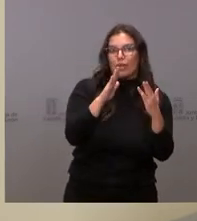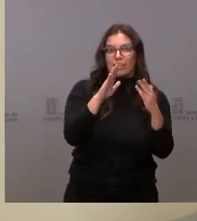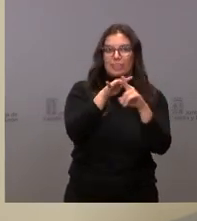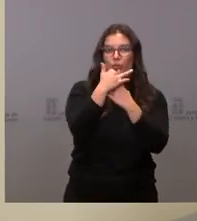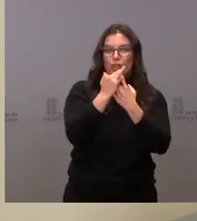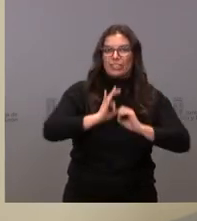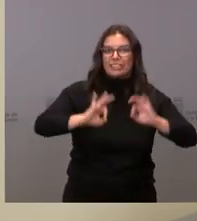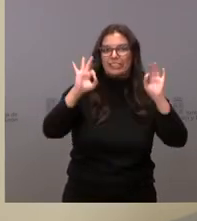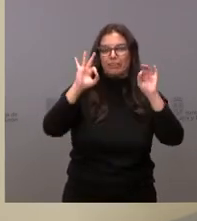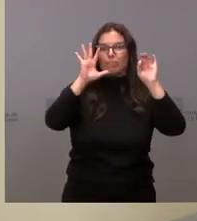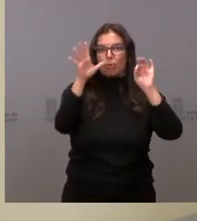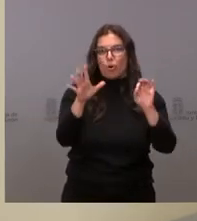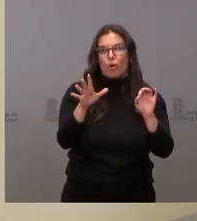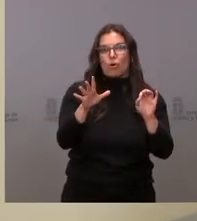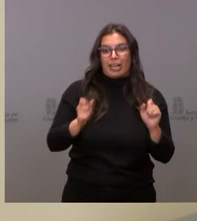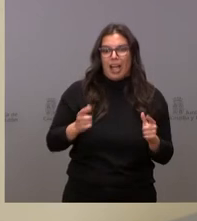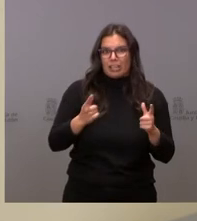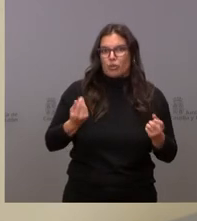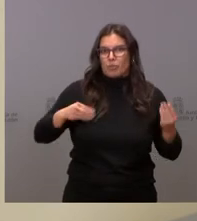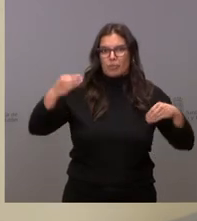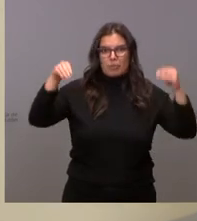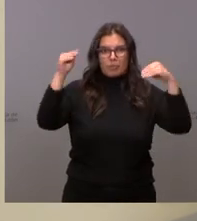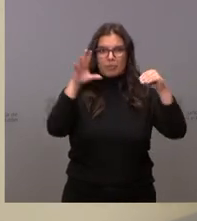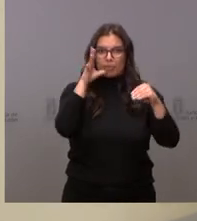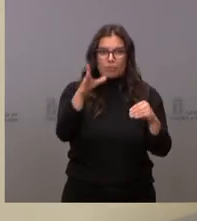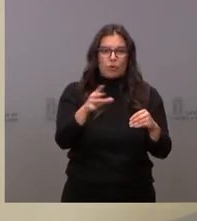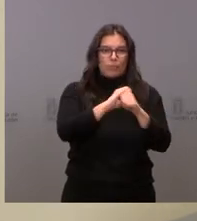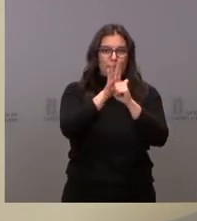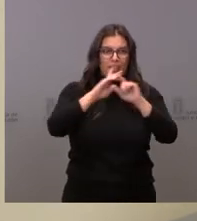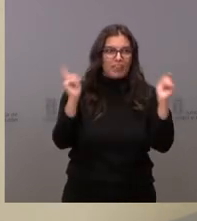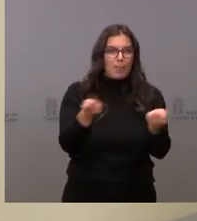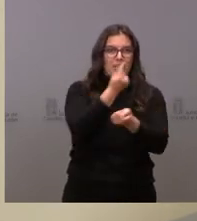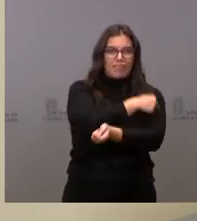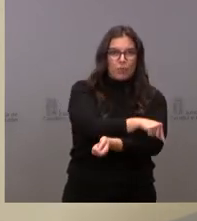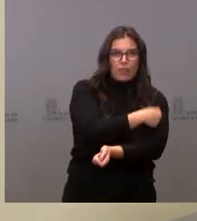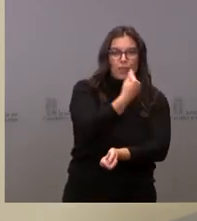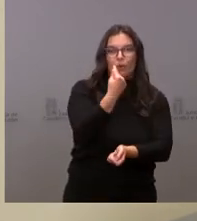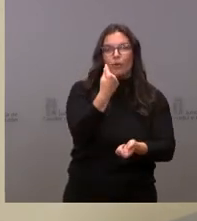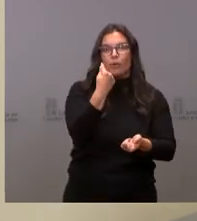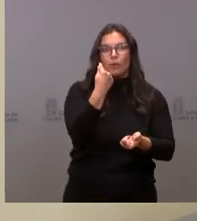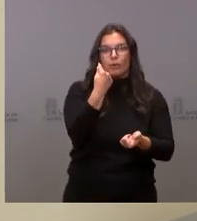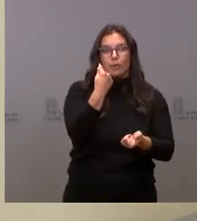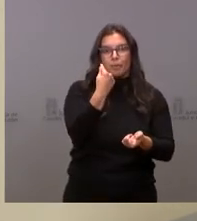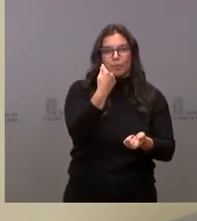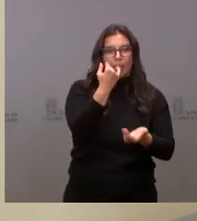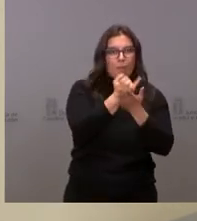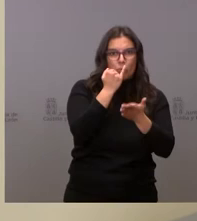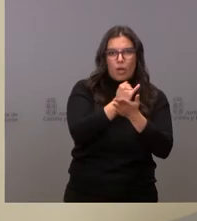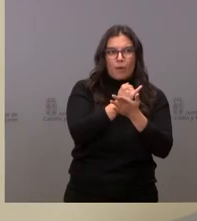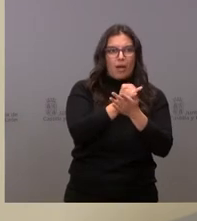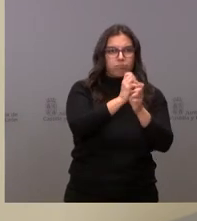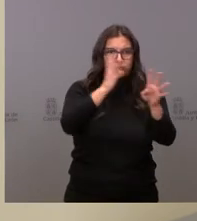situaciones de gasto desde las campañas de vacunación a todas las campañas de screening bueno todo el gasto que se ha hecho